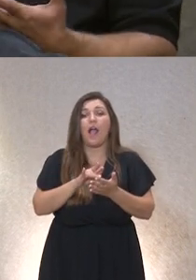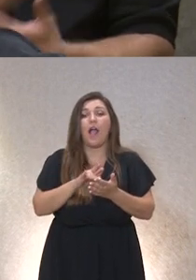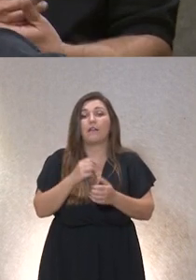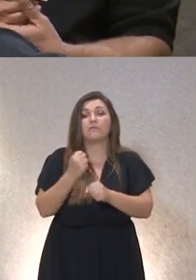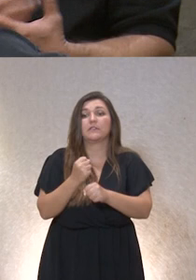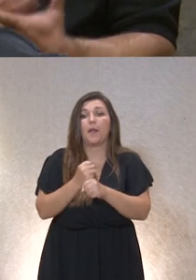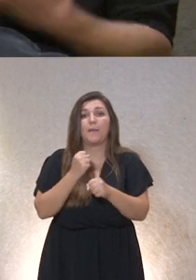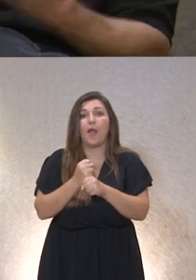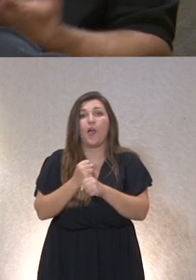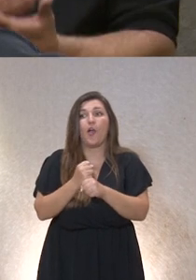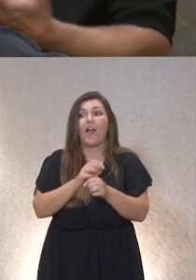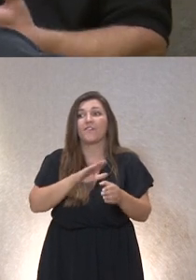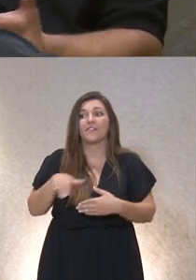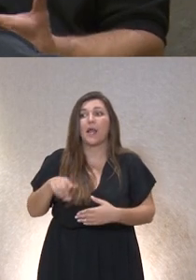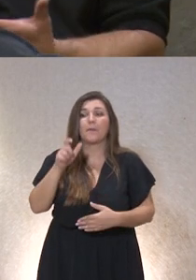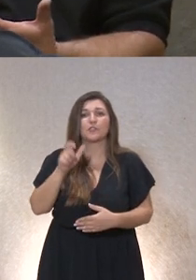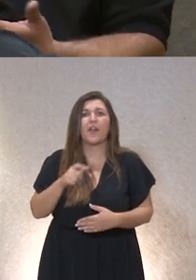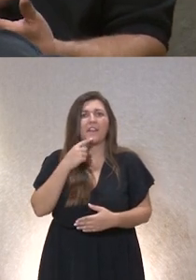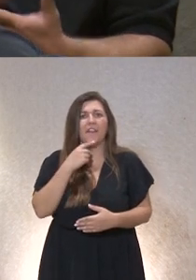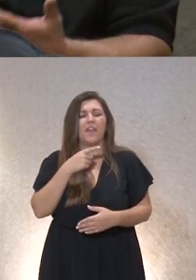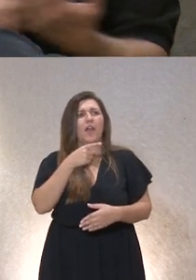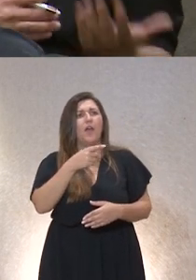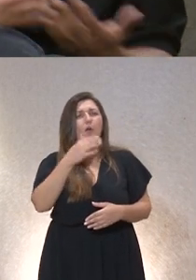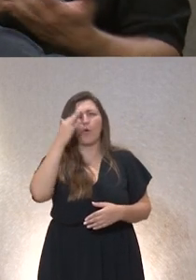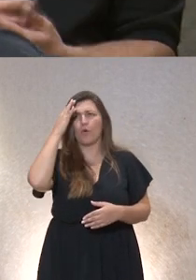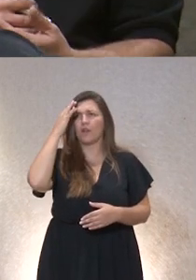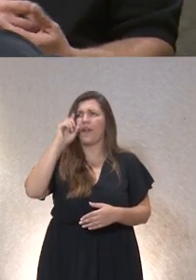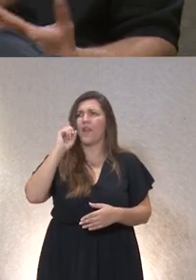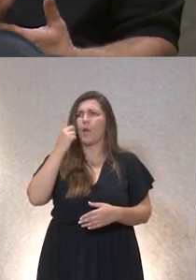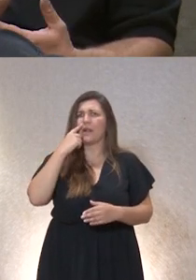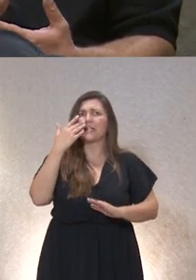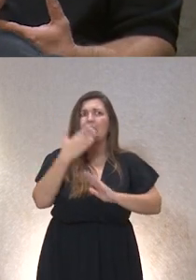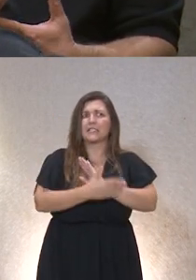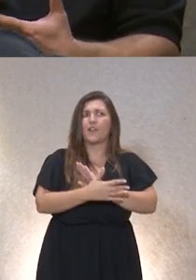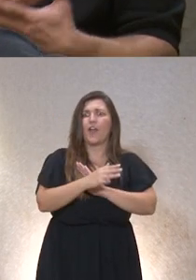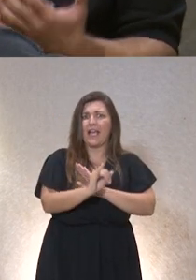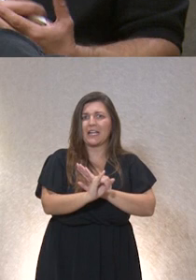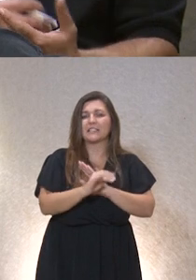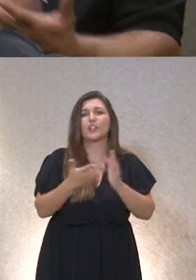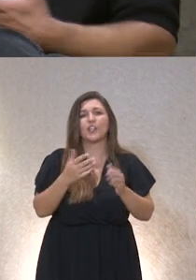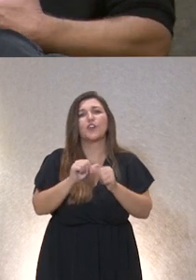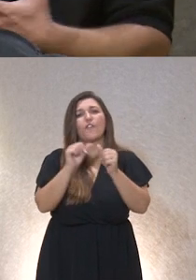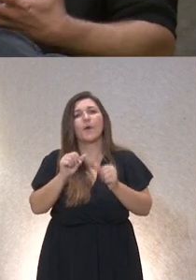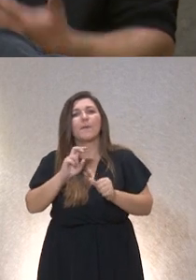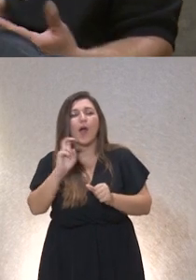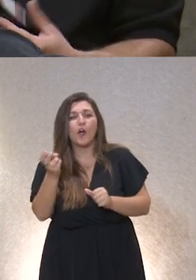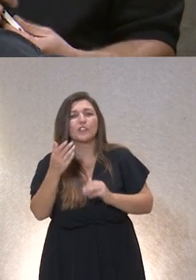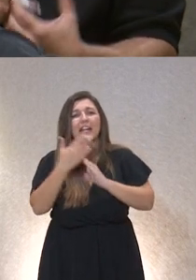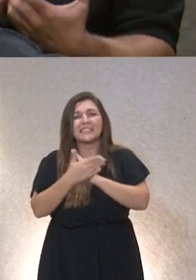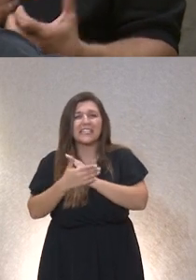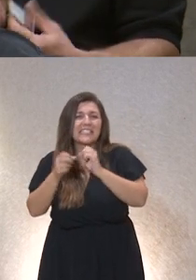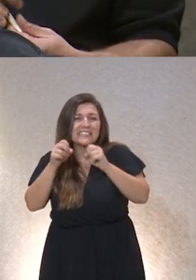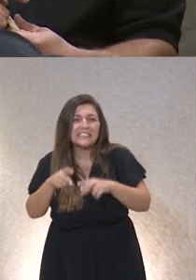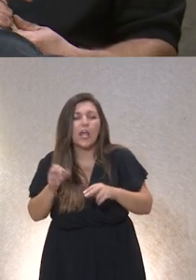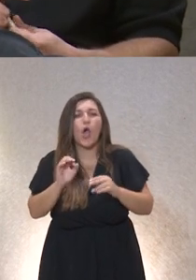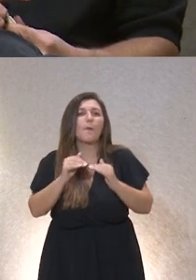planificando la intervención es de ostras esto es una restricción ¿no? venga pues ¿de qué otro modo podemos hacerlo para que no sea tanta restricción ¿no? o